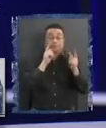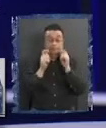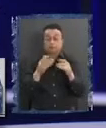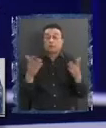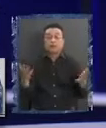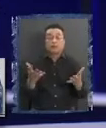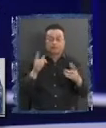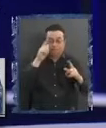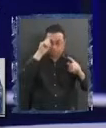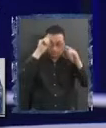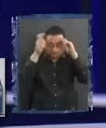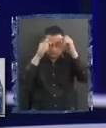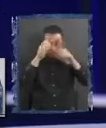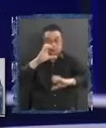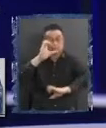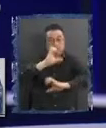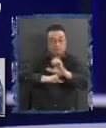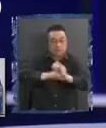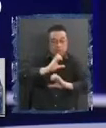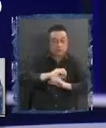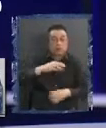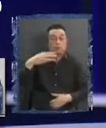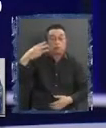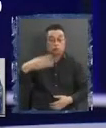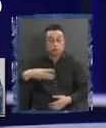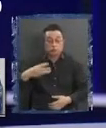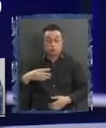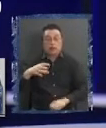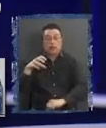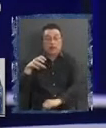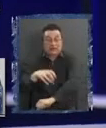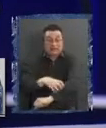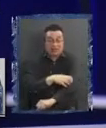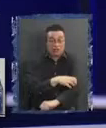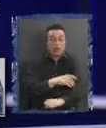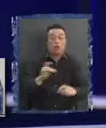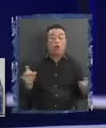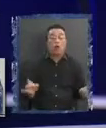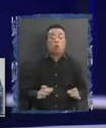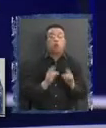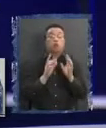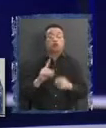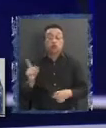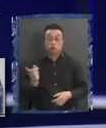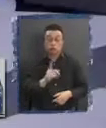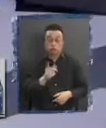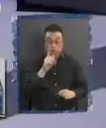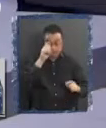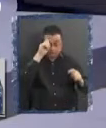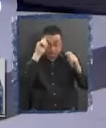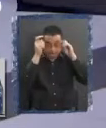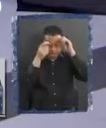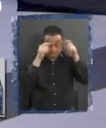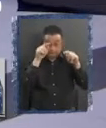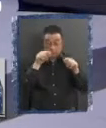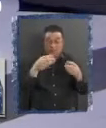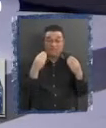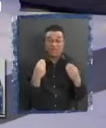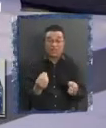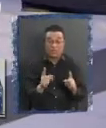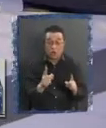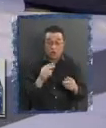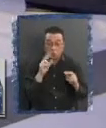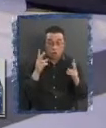creación de empresas de los municipios o de las regiones, si no se crean bien y si no se someten a esas